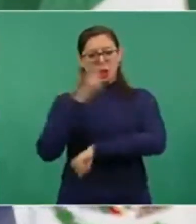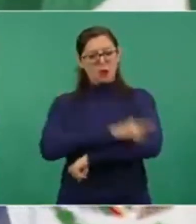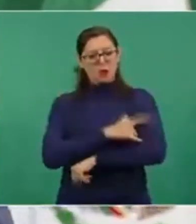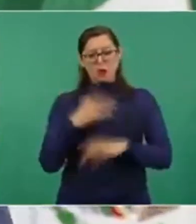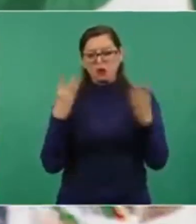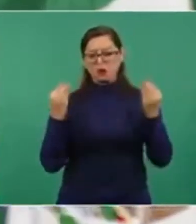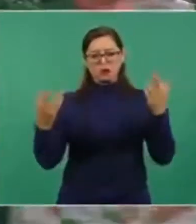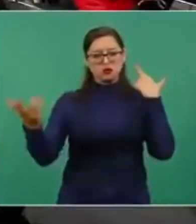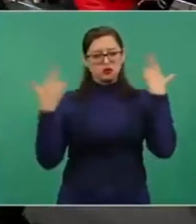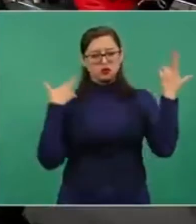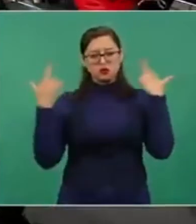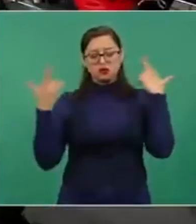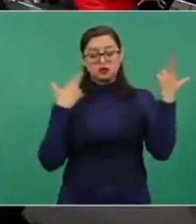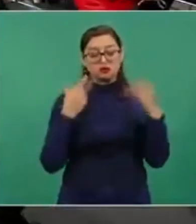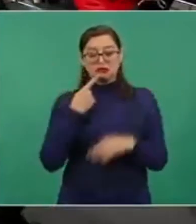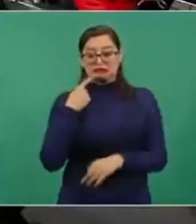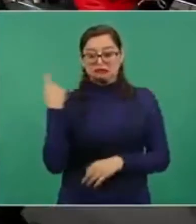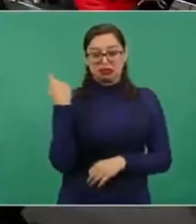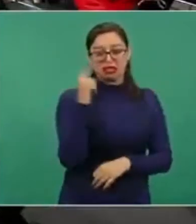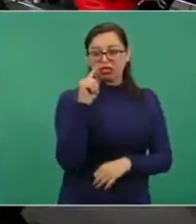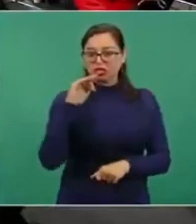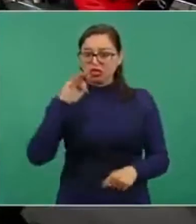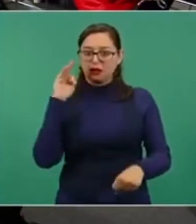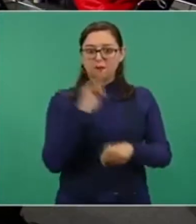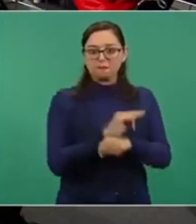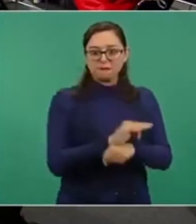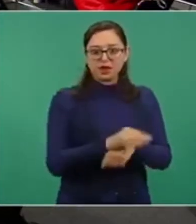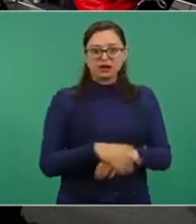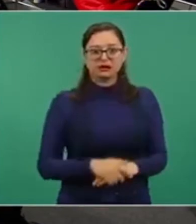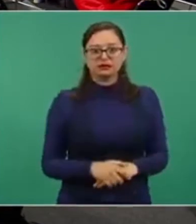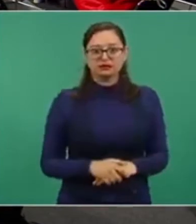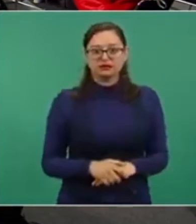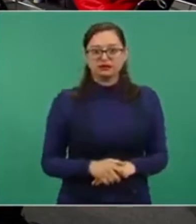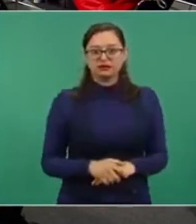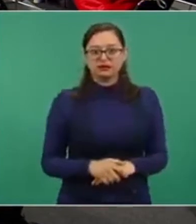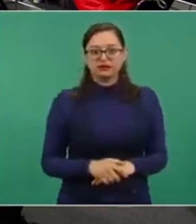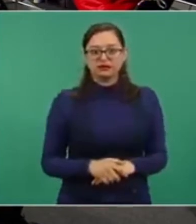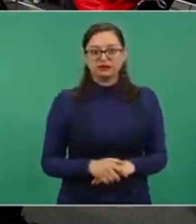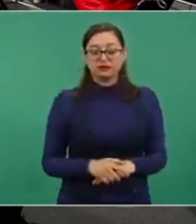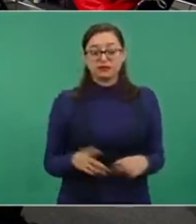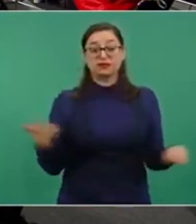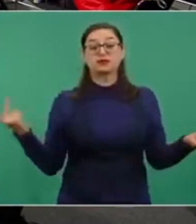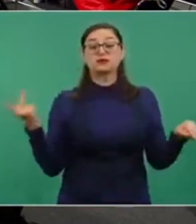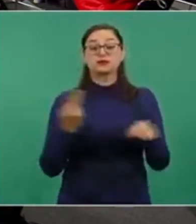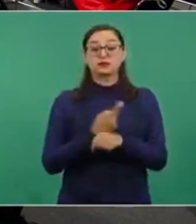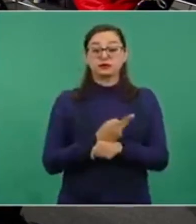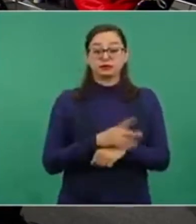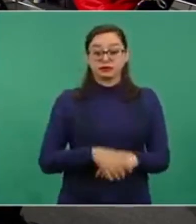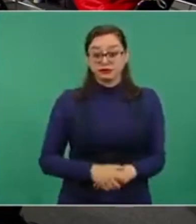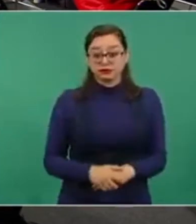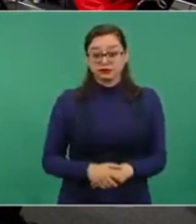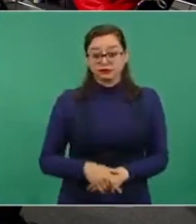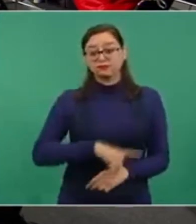y nos presentan un amparo? Ah, pero cae el amparo en un juzgado.